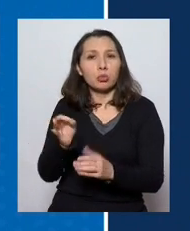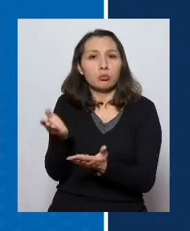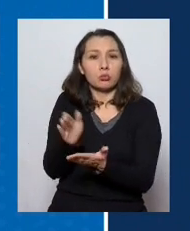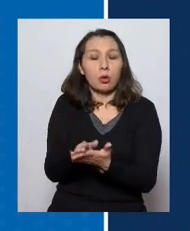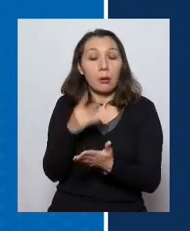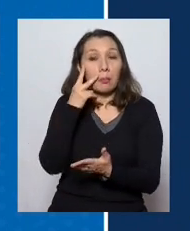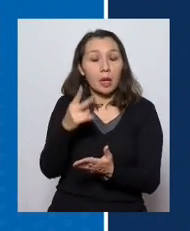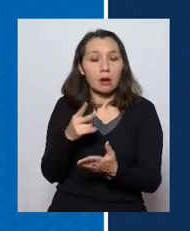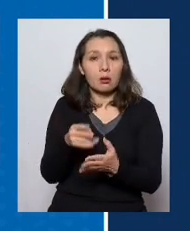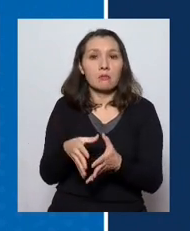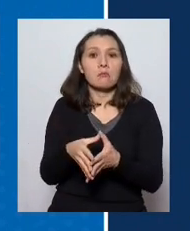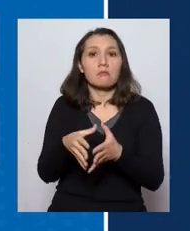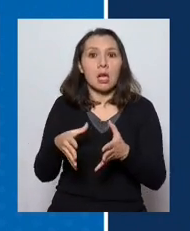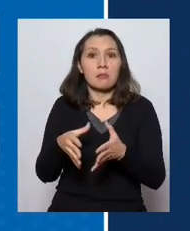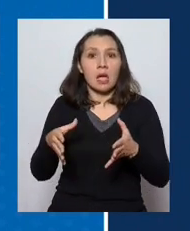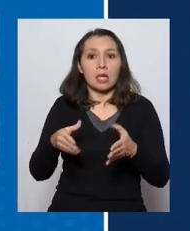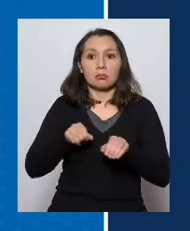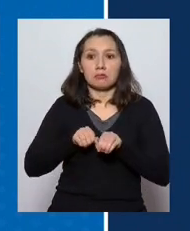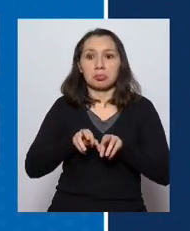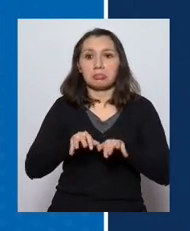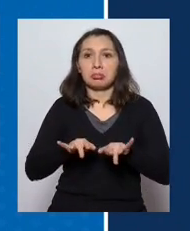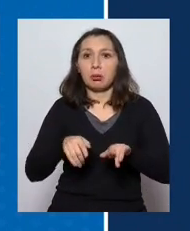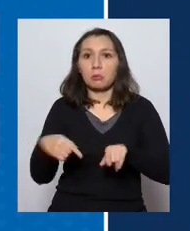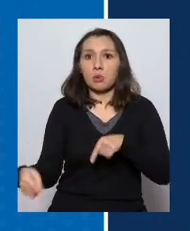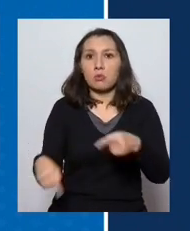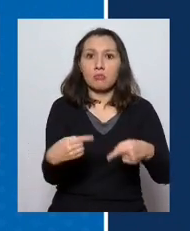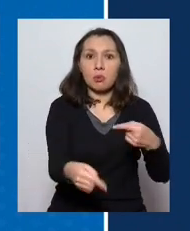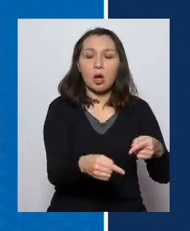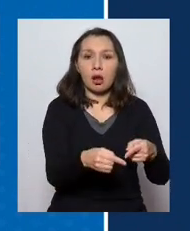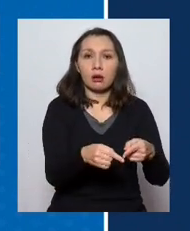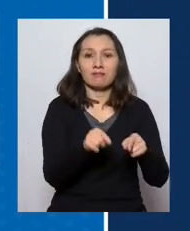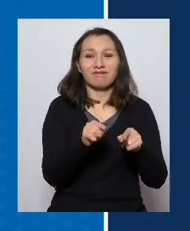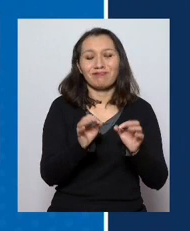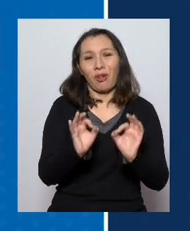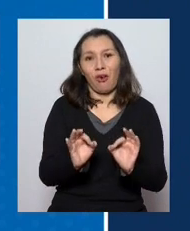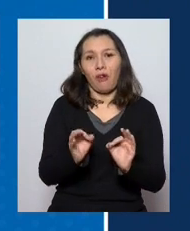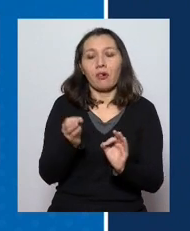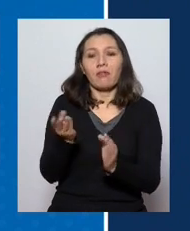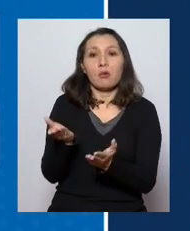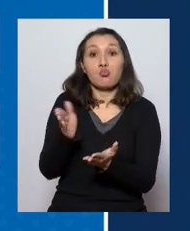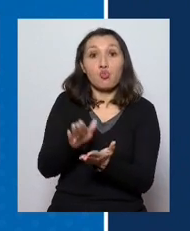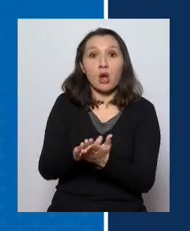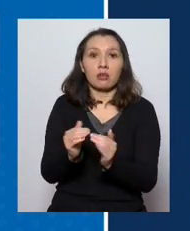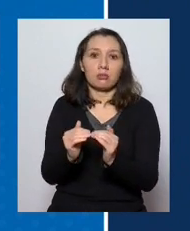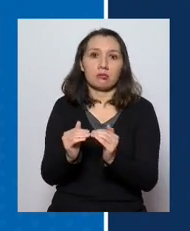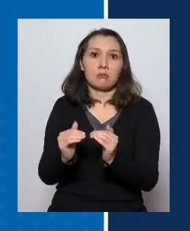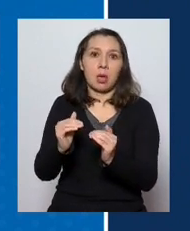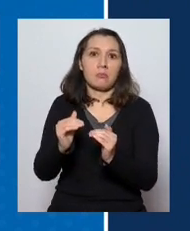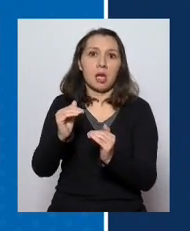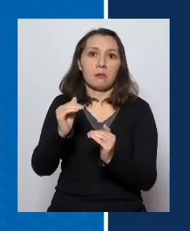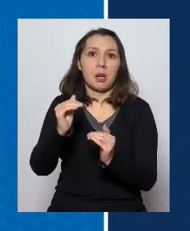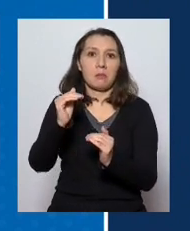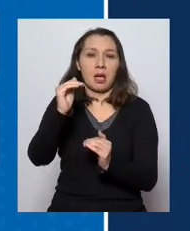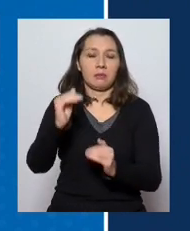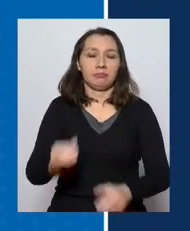pero al ver una mayor cantidad de contagiados, obviamente también la cantidad de fallecidos aumenta.